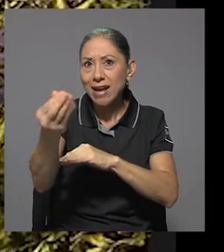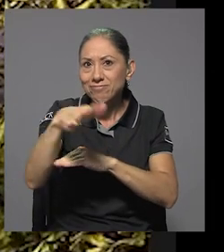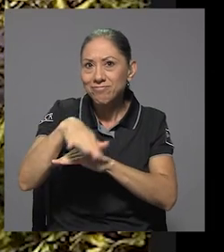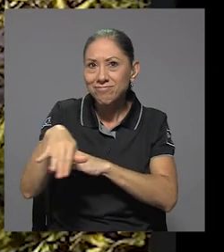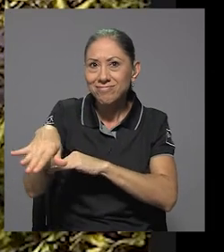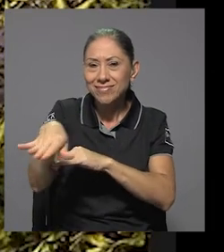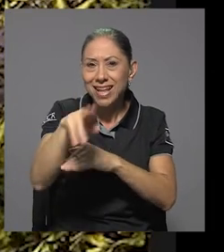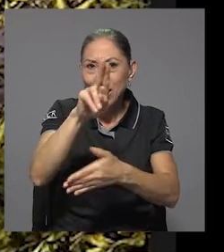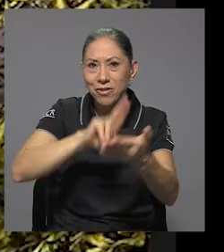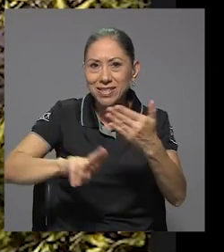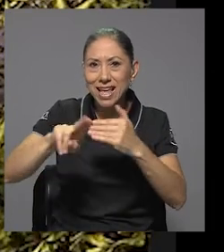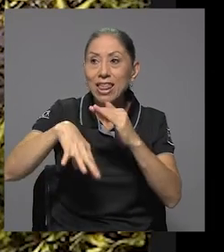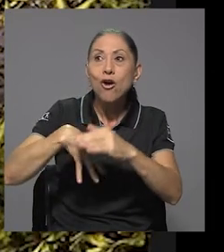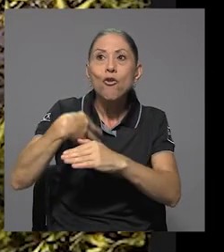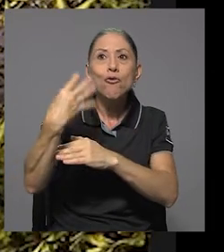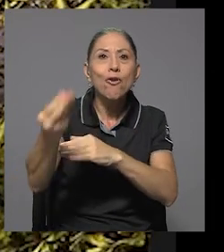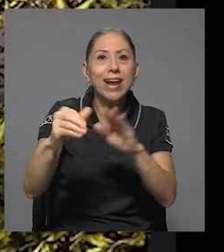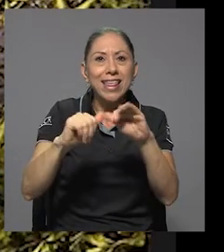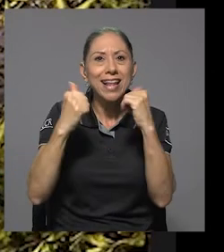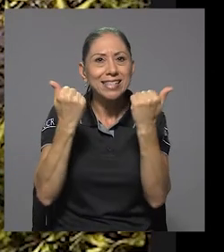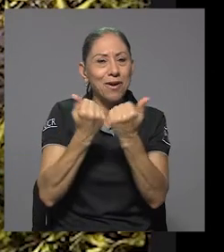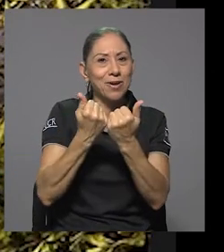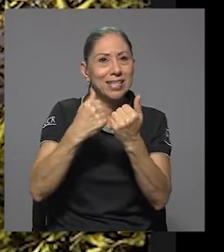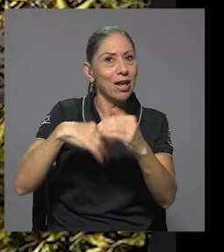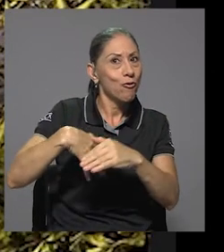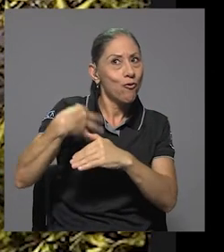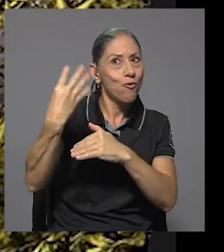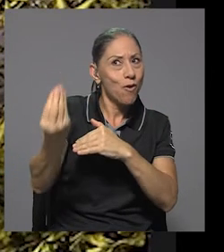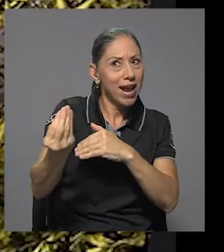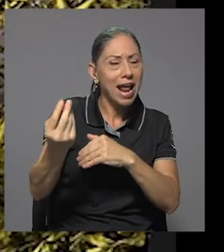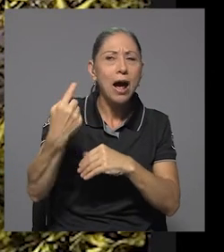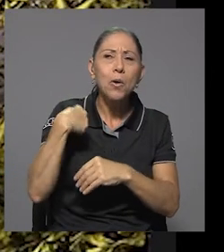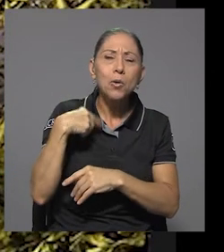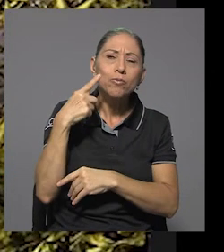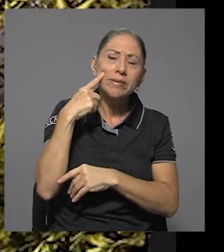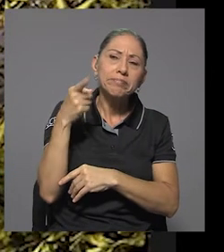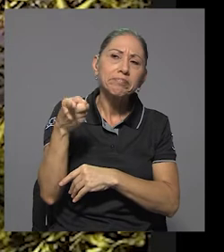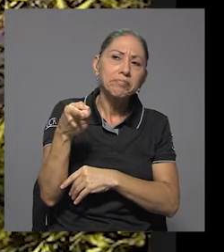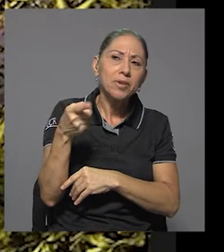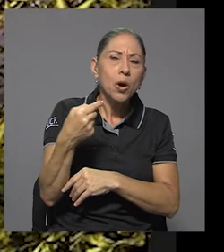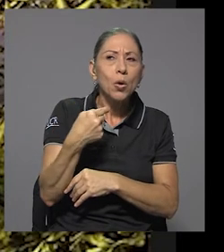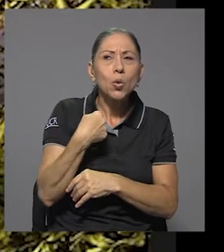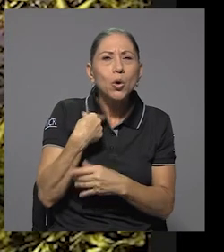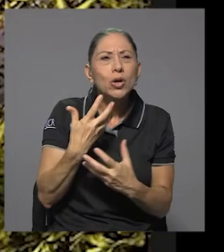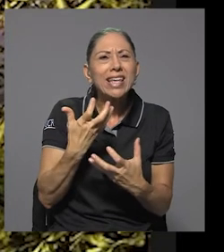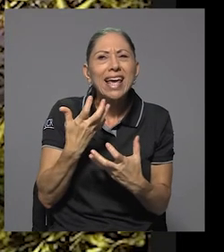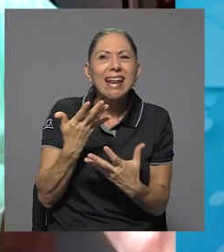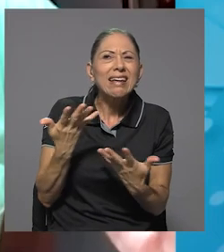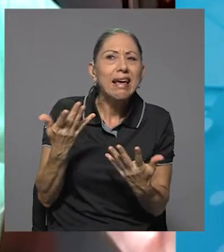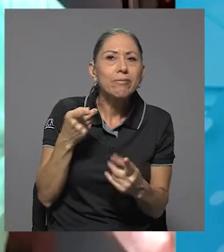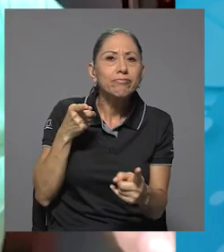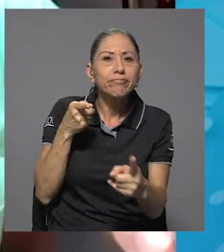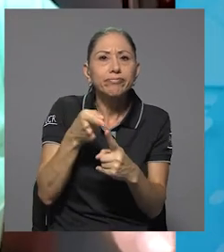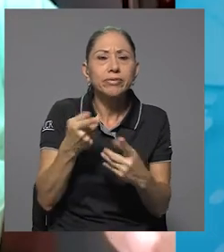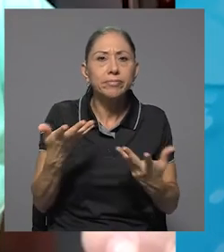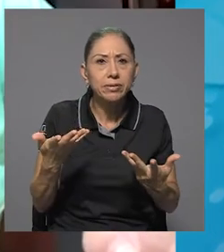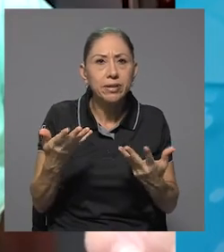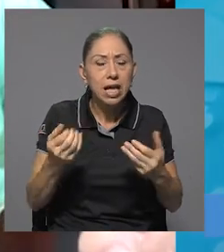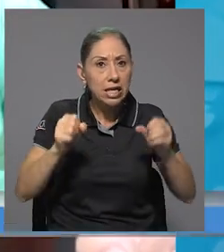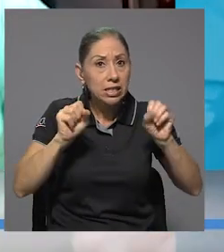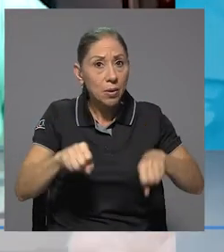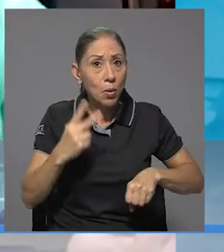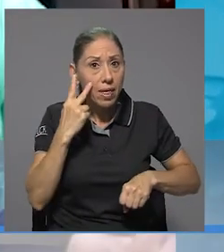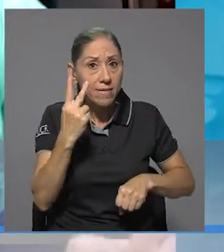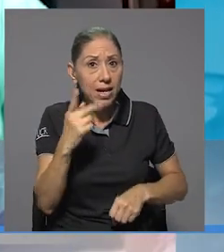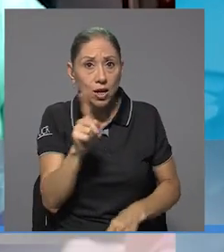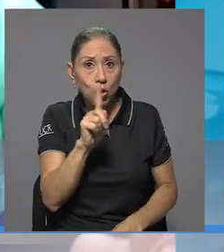estudio, del quehacer de un estudiante o un estudiante, ver hacia dónde quiere direccionarse uno, permite que se pueda